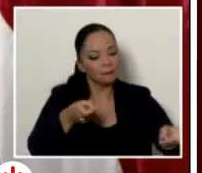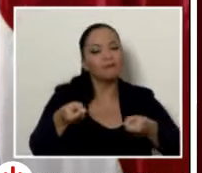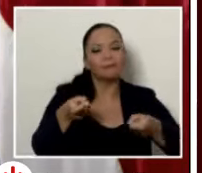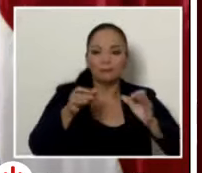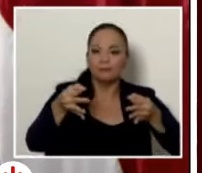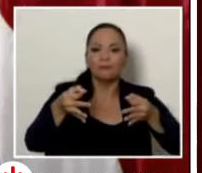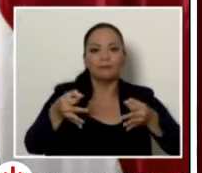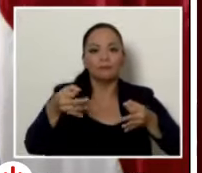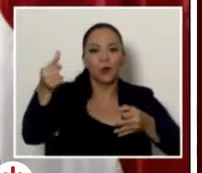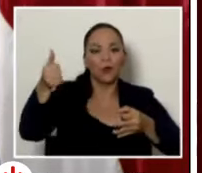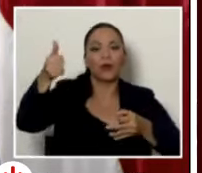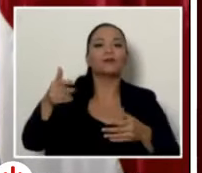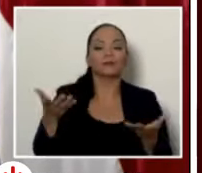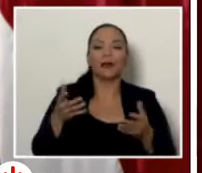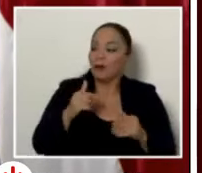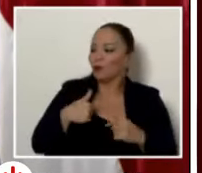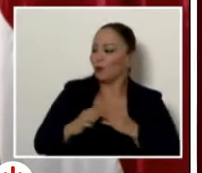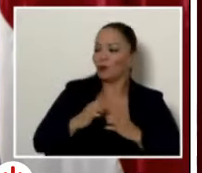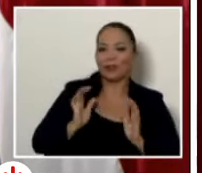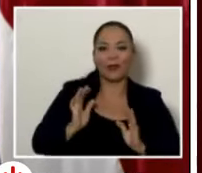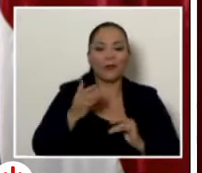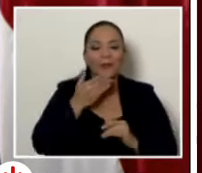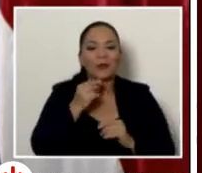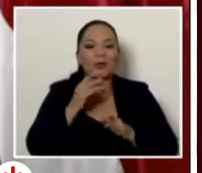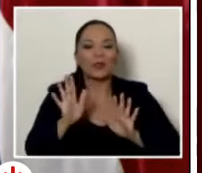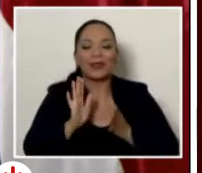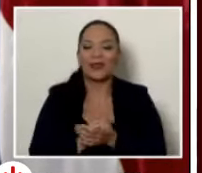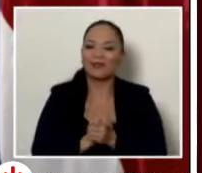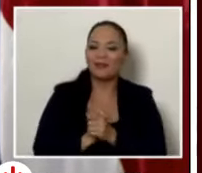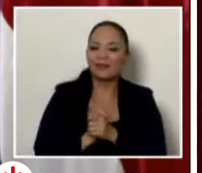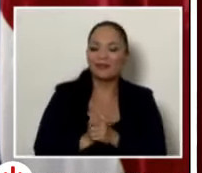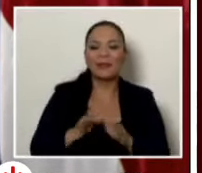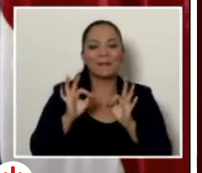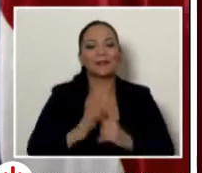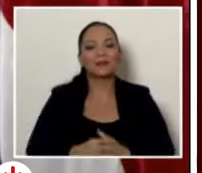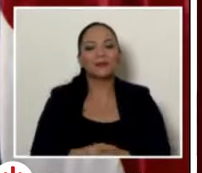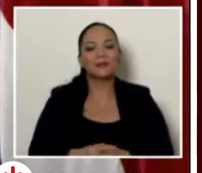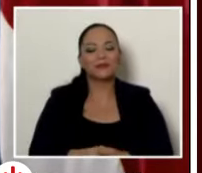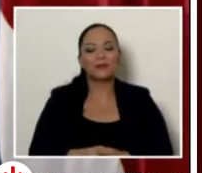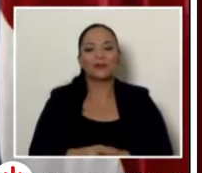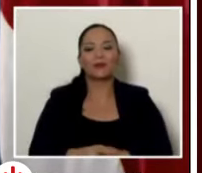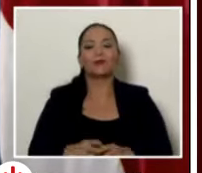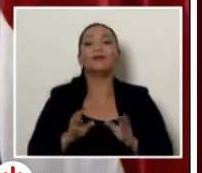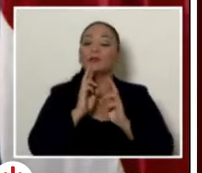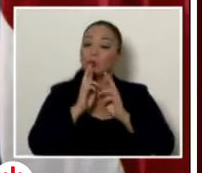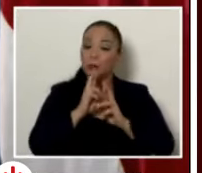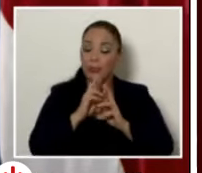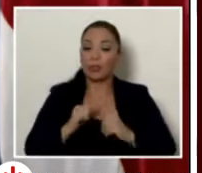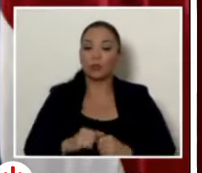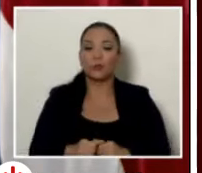entonces, vea, ya me estoy entusiasmando, mejor no digo porque sigo. Como resultados parciales a hoy,